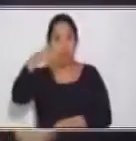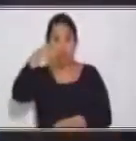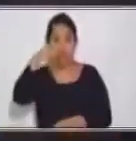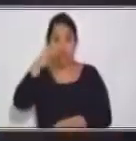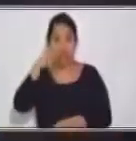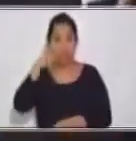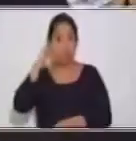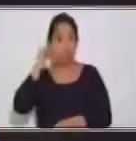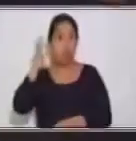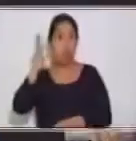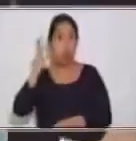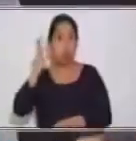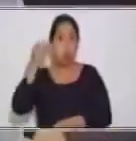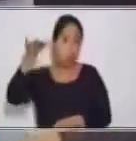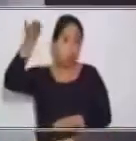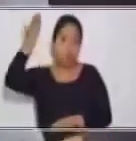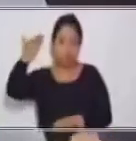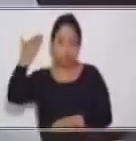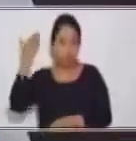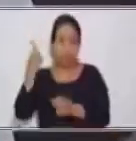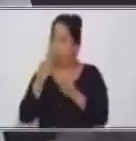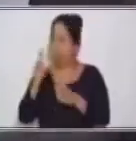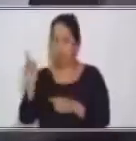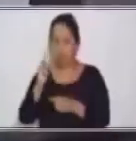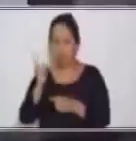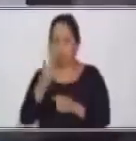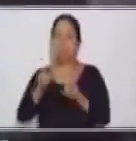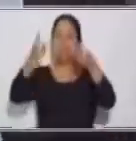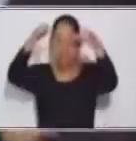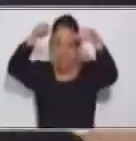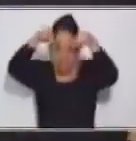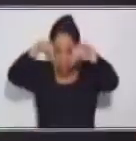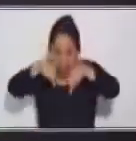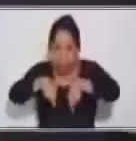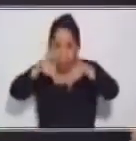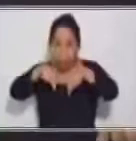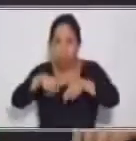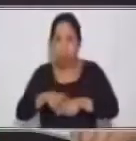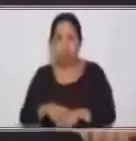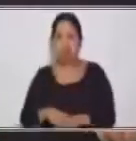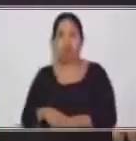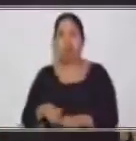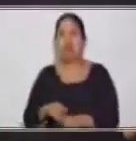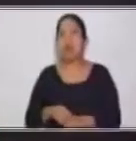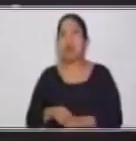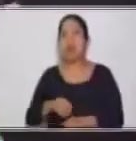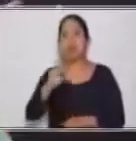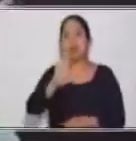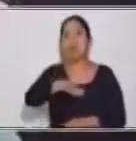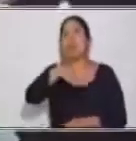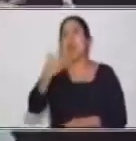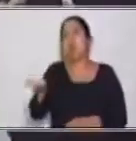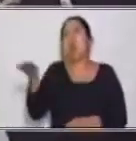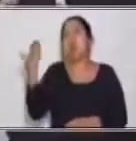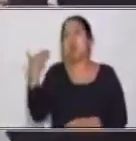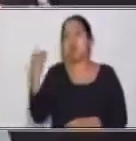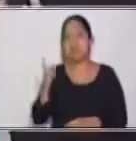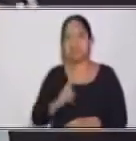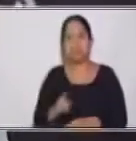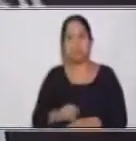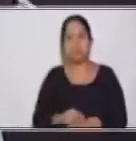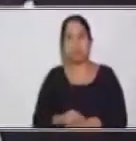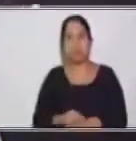Entrega, presente. Por ende, entonces el camarógrafo entrega su informe ayer. Bueno, ahí ya cambia el asunto. Entonces,